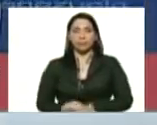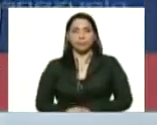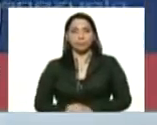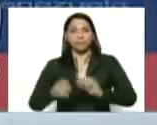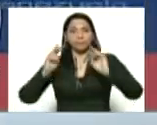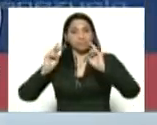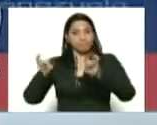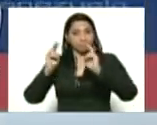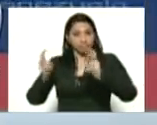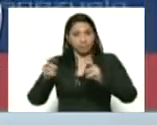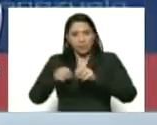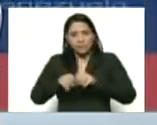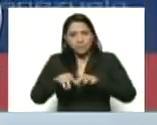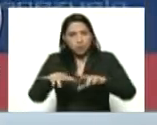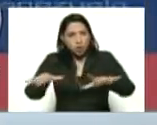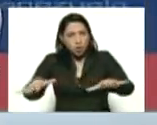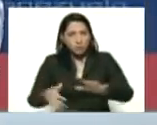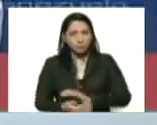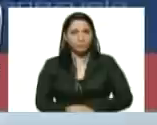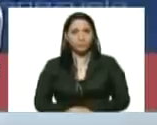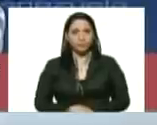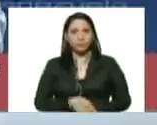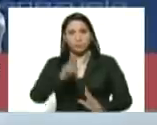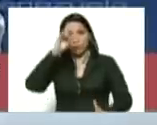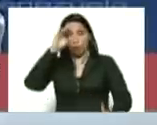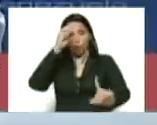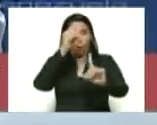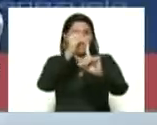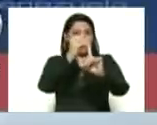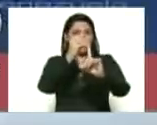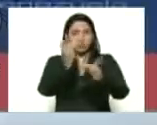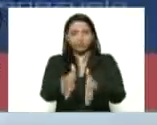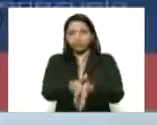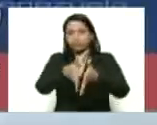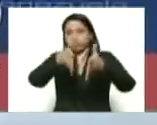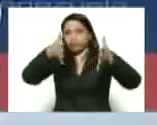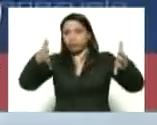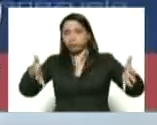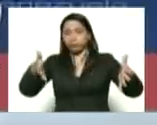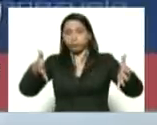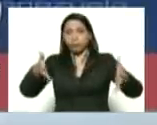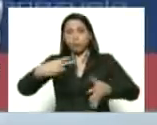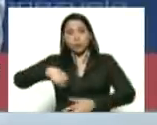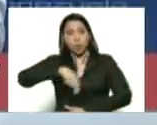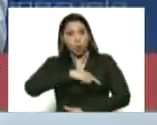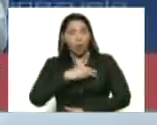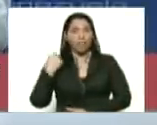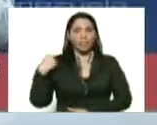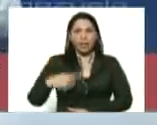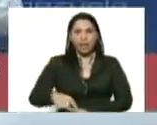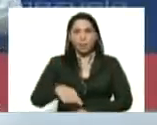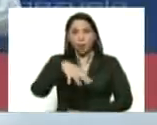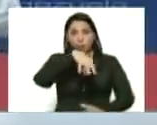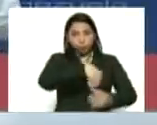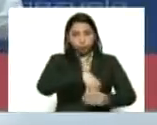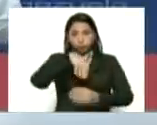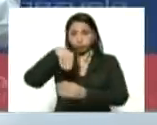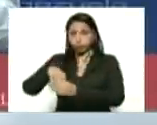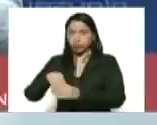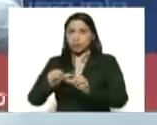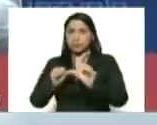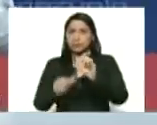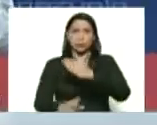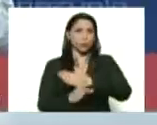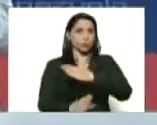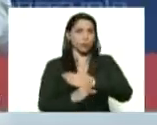tema de la pandemia objetivos grandes. Por eso tenemos una cuarentena sostenida.